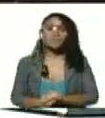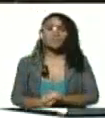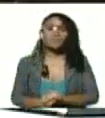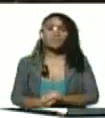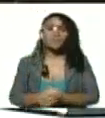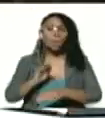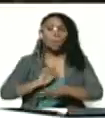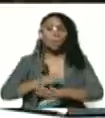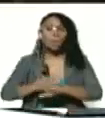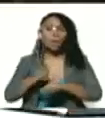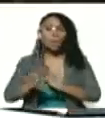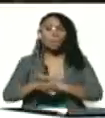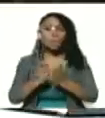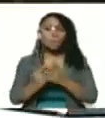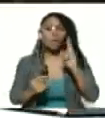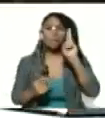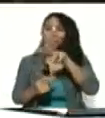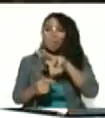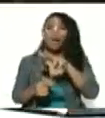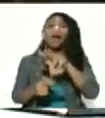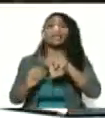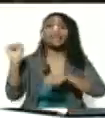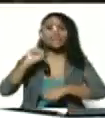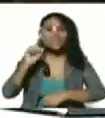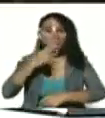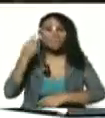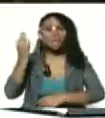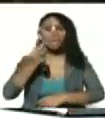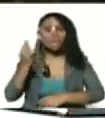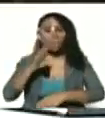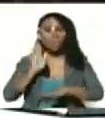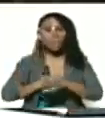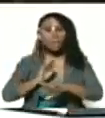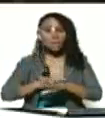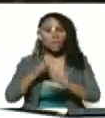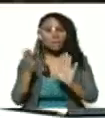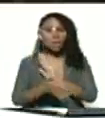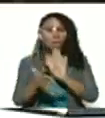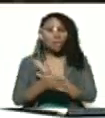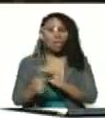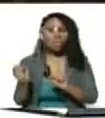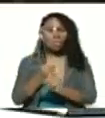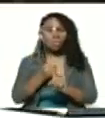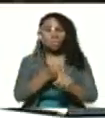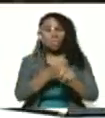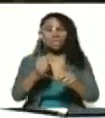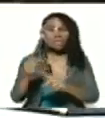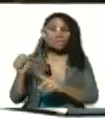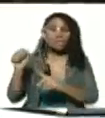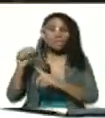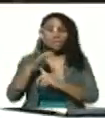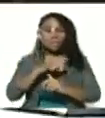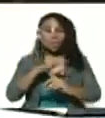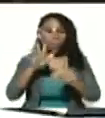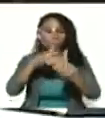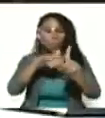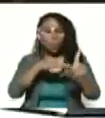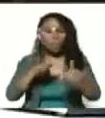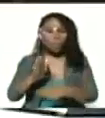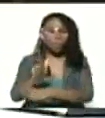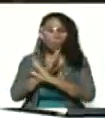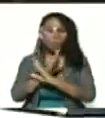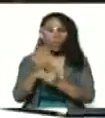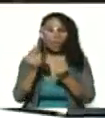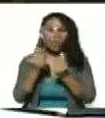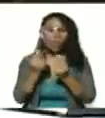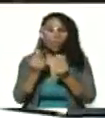Porque en el mundo se dieron cuenta que es verdad la crueldad de la tortura y la persecución y del bloqueo